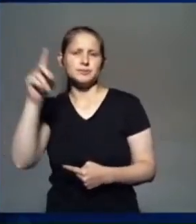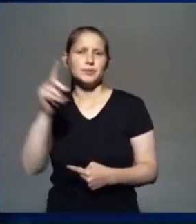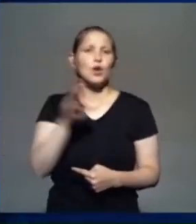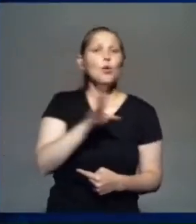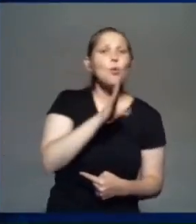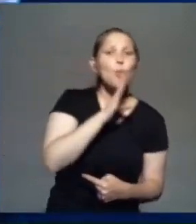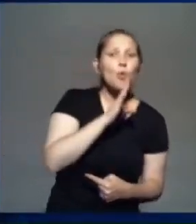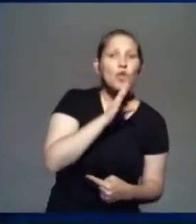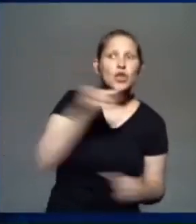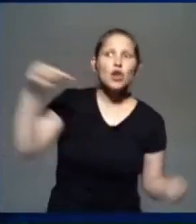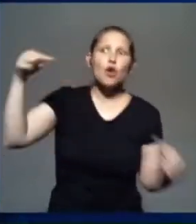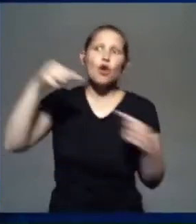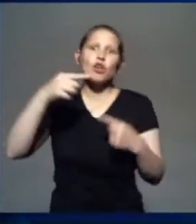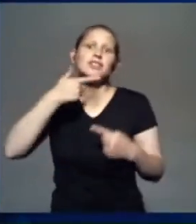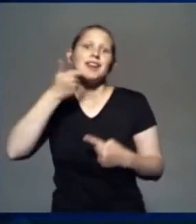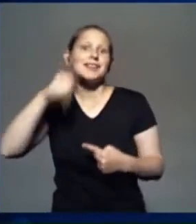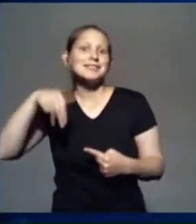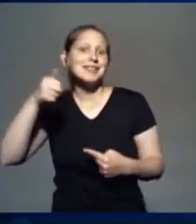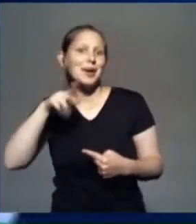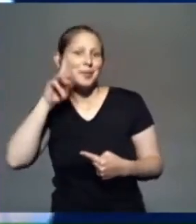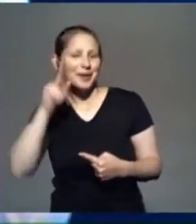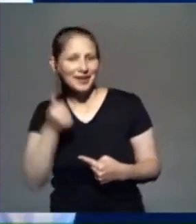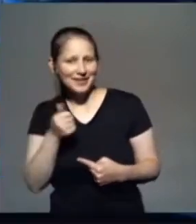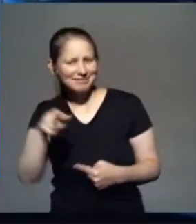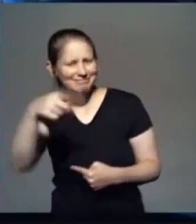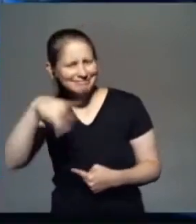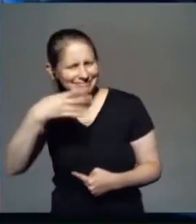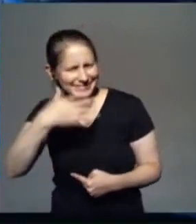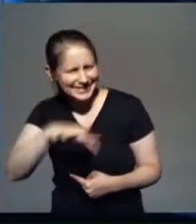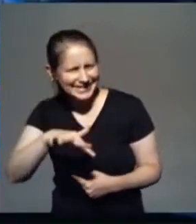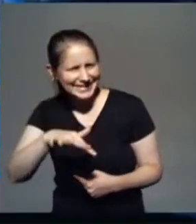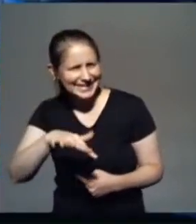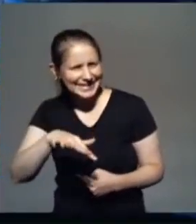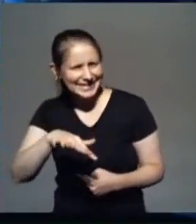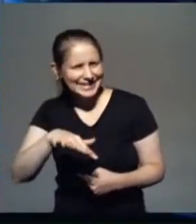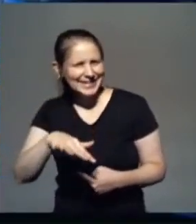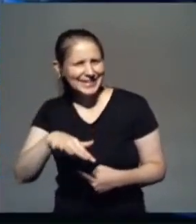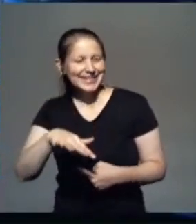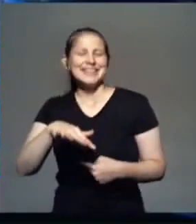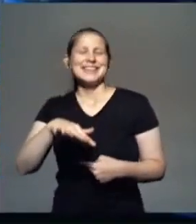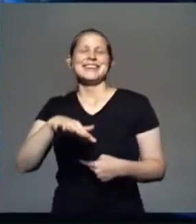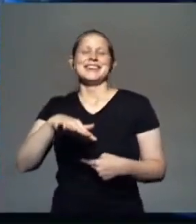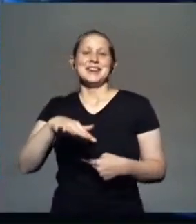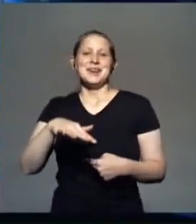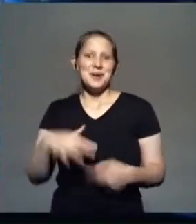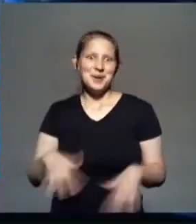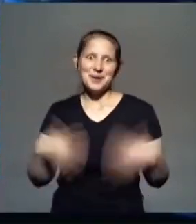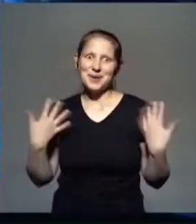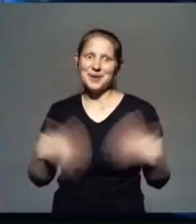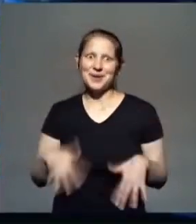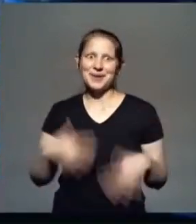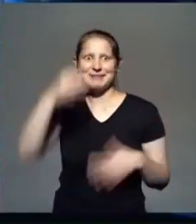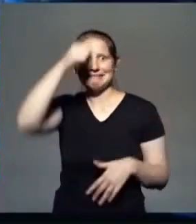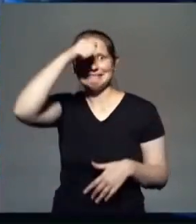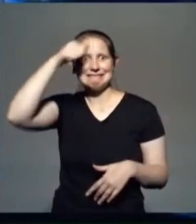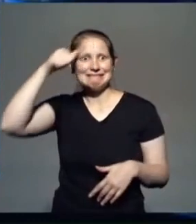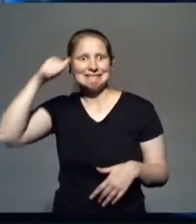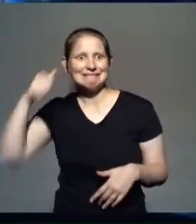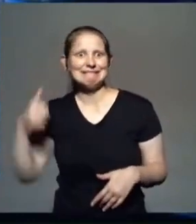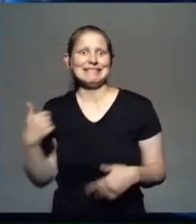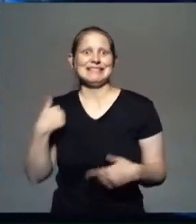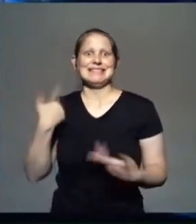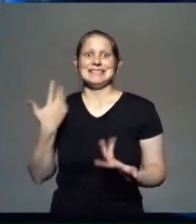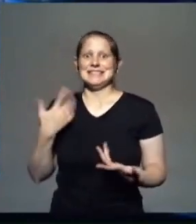hasta aquí? ¡Ay, qué satisfacción me da! Porque traté de correr, de correr, de correr y explicarle. Bueno,